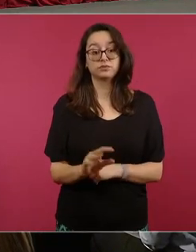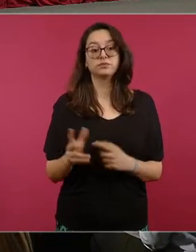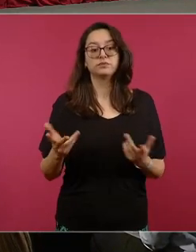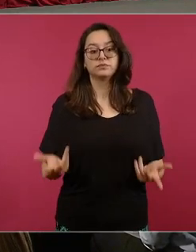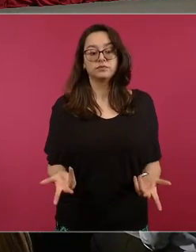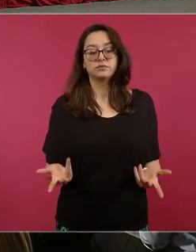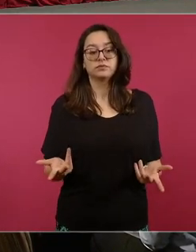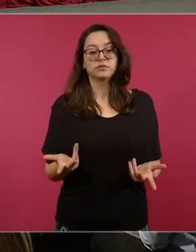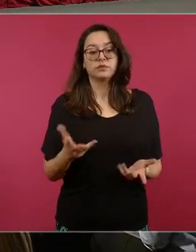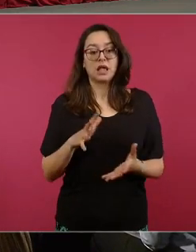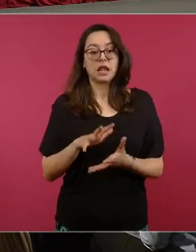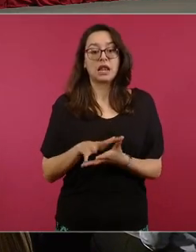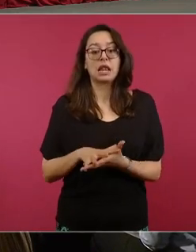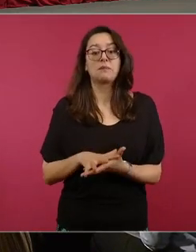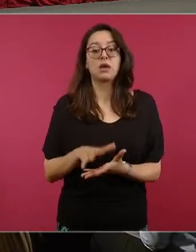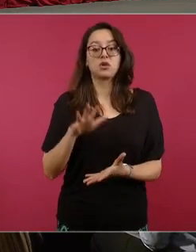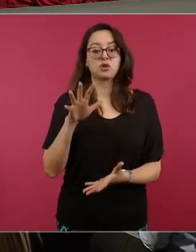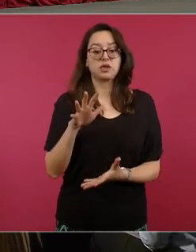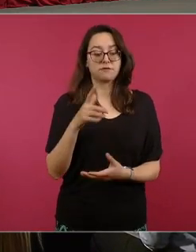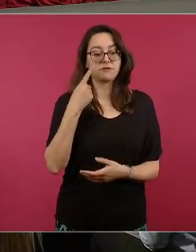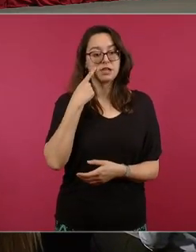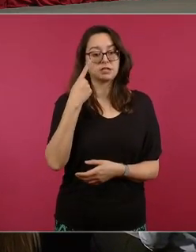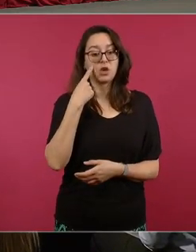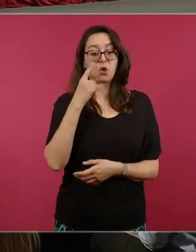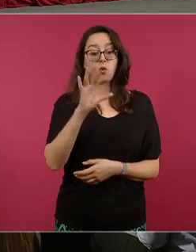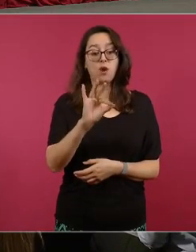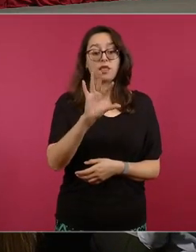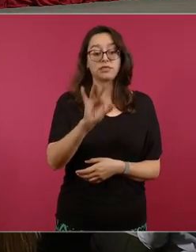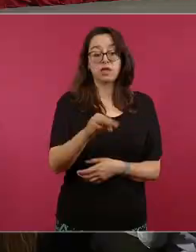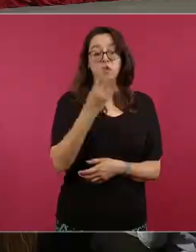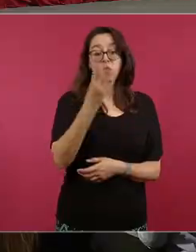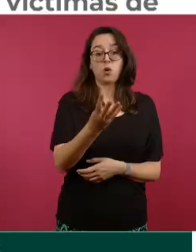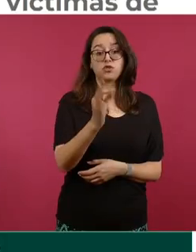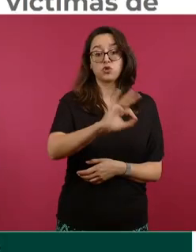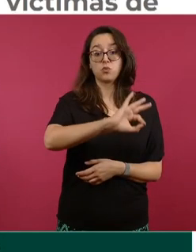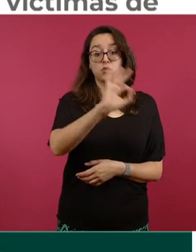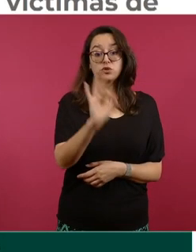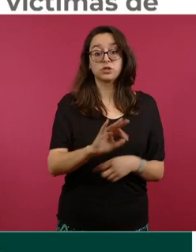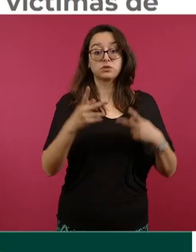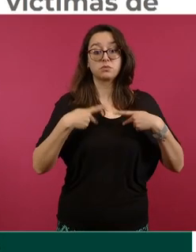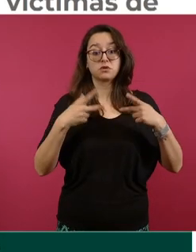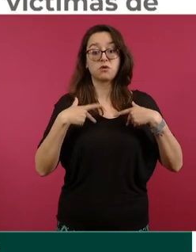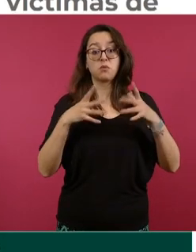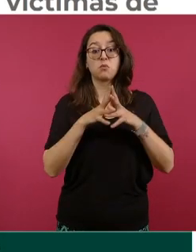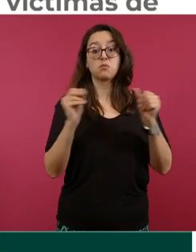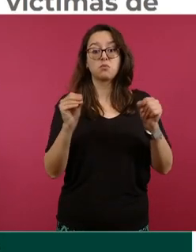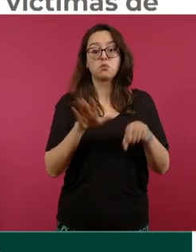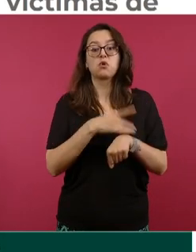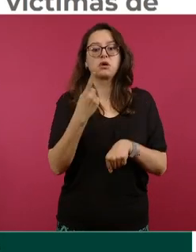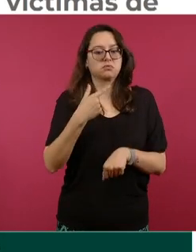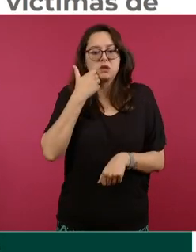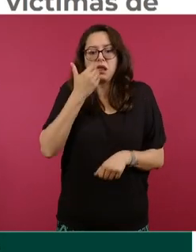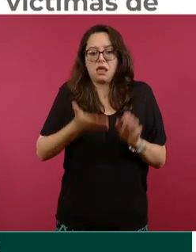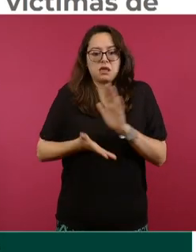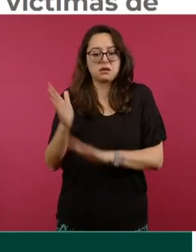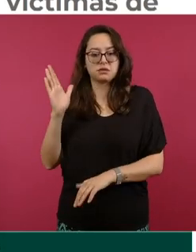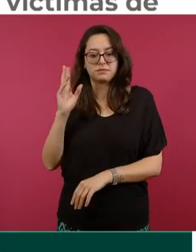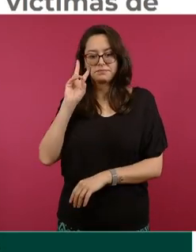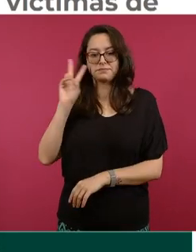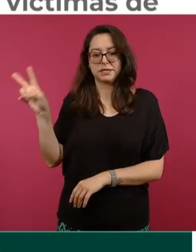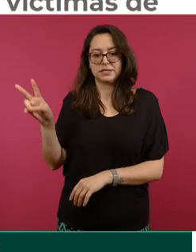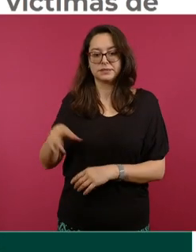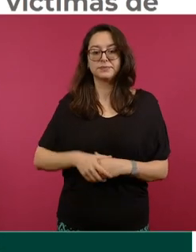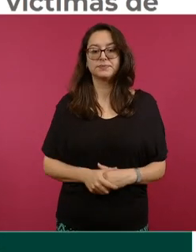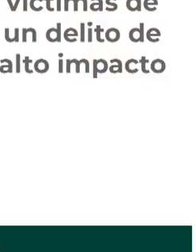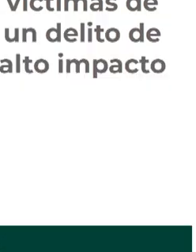mayor parte de los casos en el 44% de los casos se trata de ausencias voluntarias en